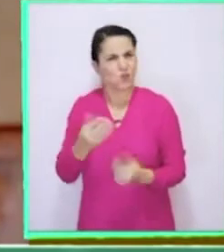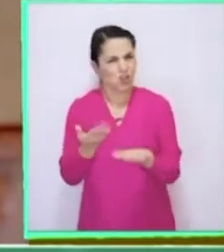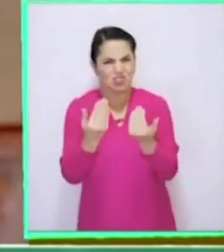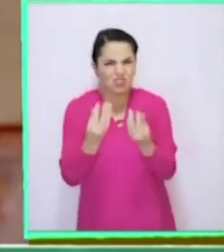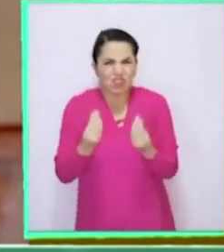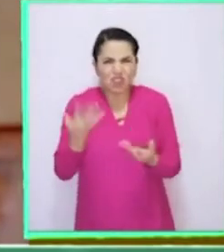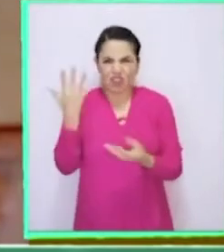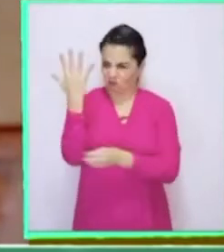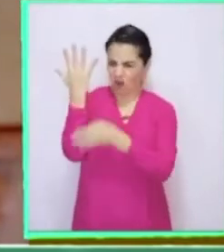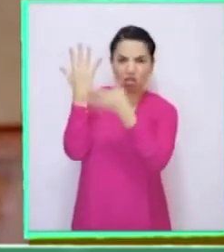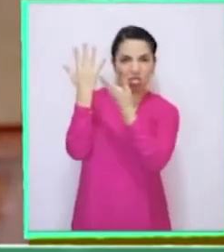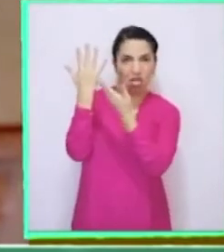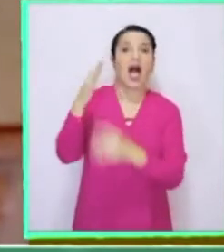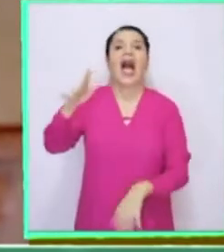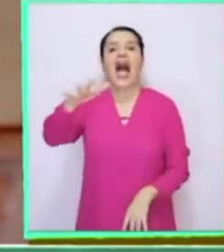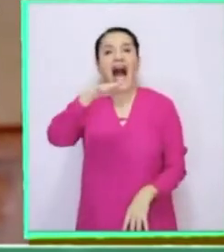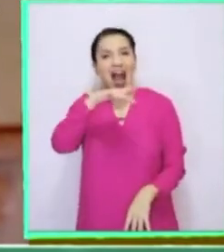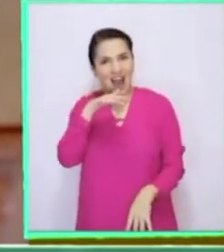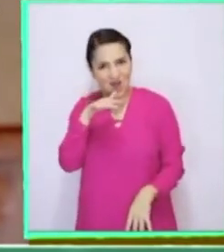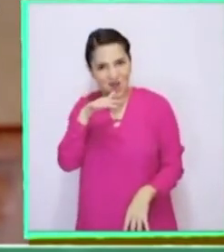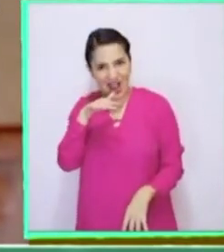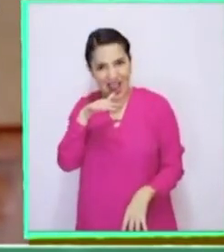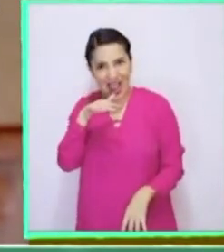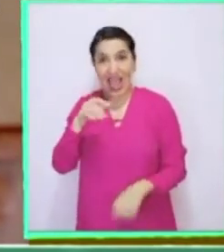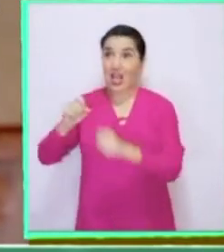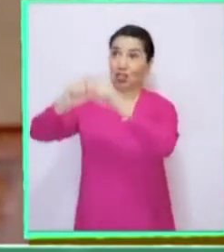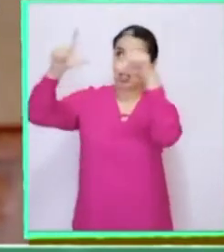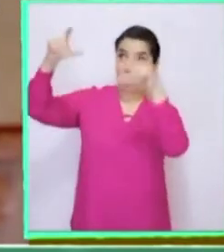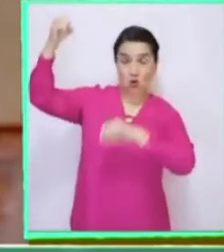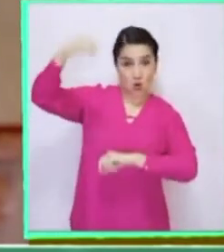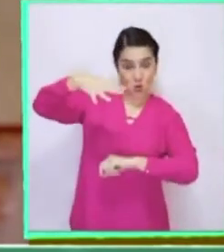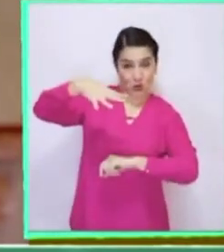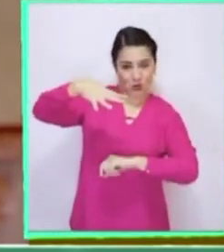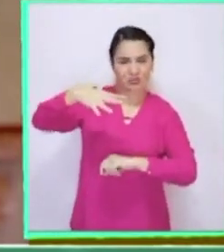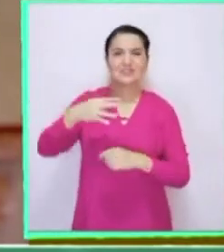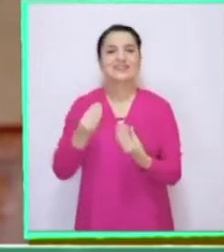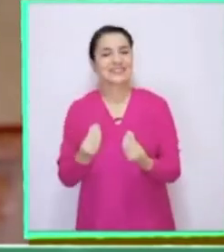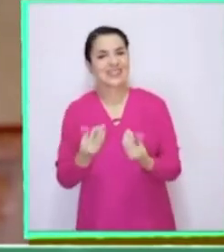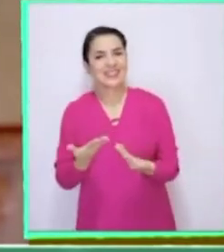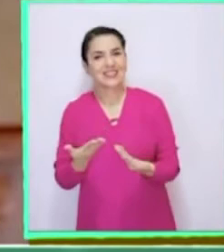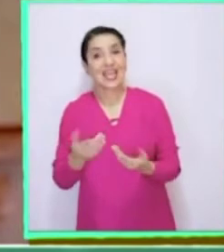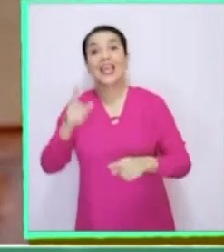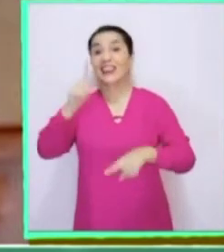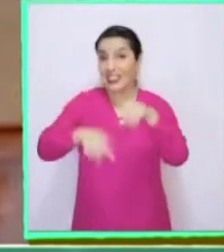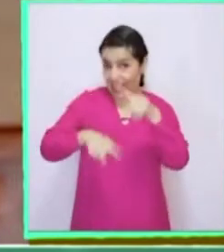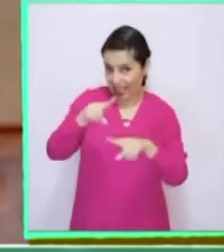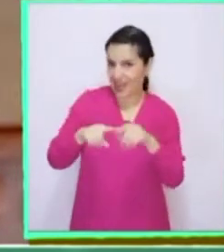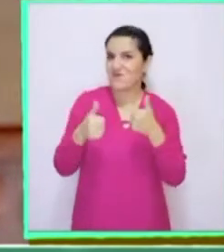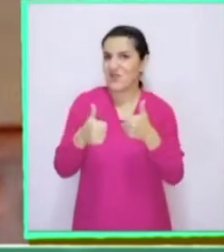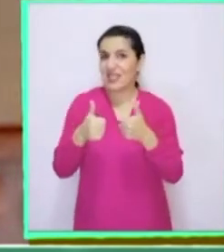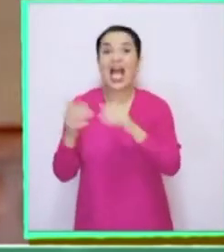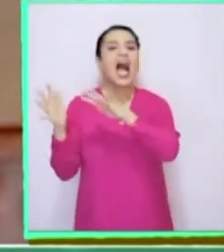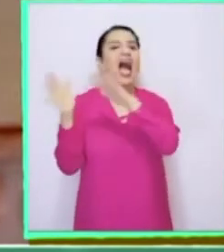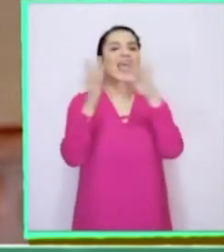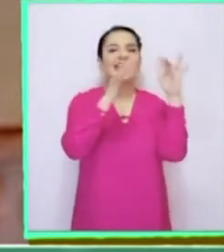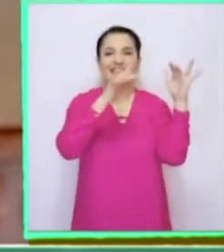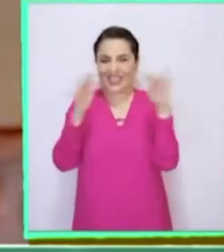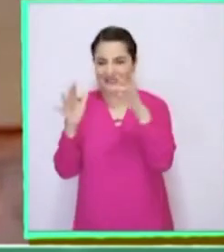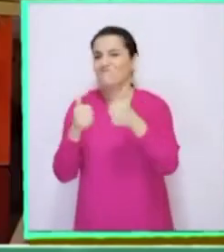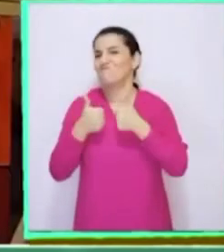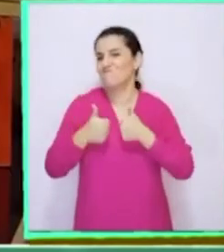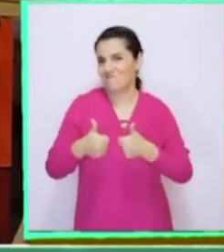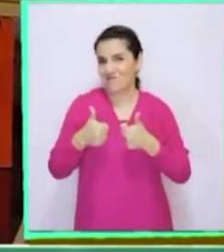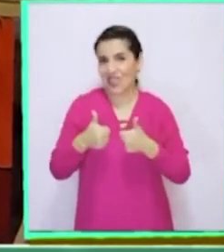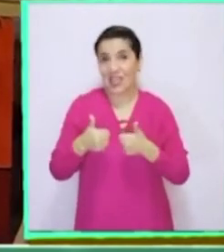necesitaban? Agua, muy bien. Luz solar, súper. ¿Qué más? Tierra y aire, muy